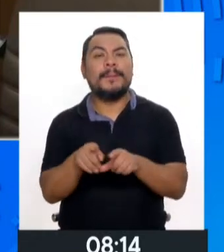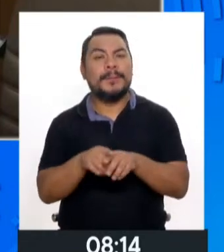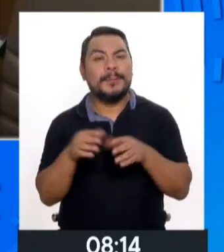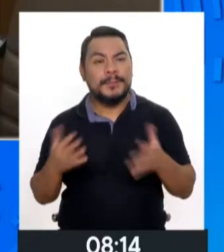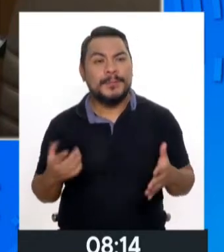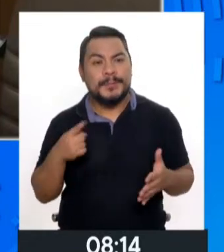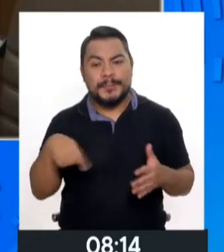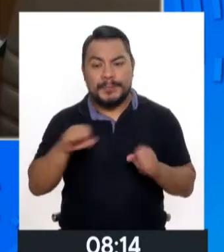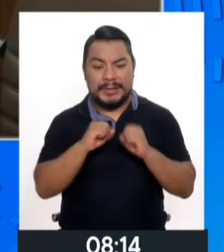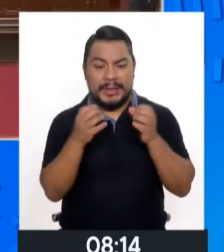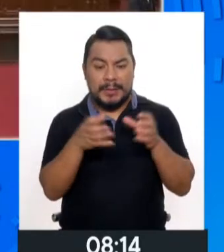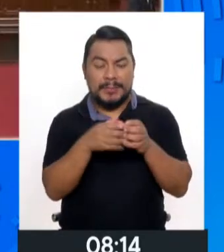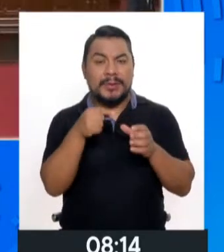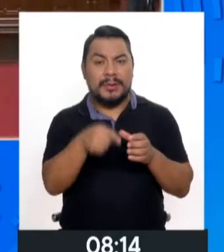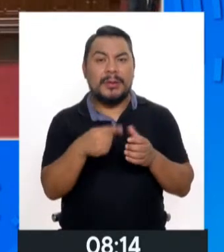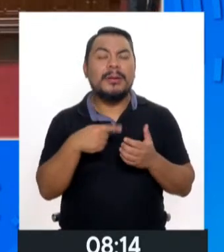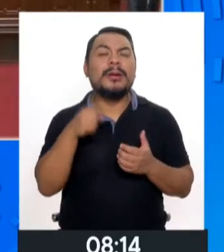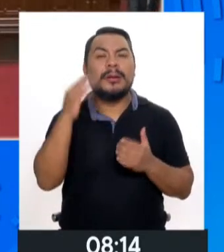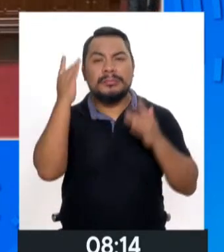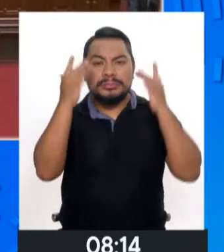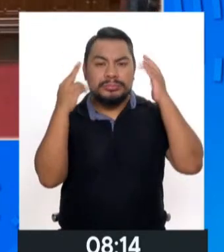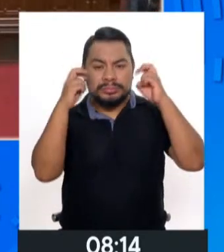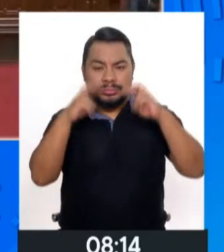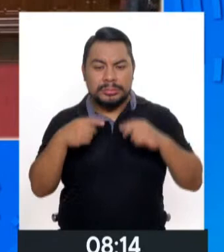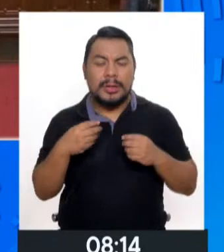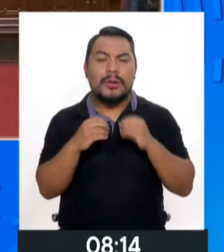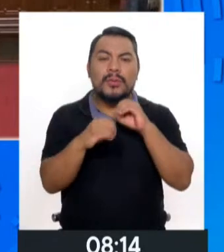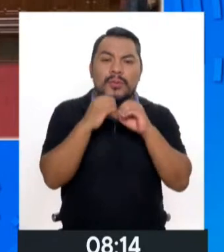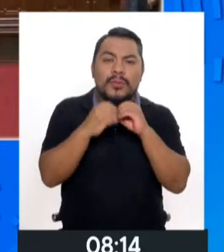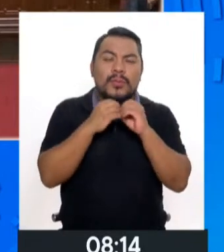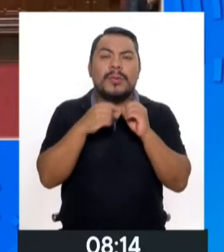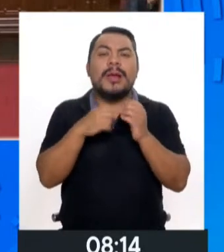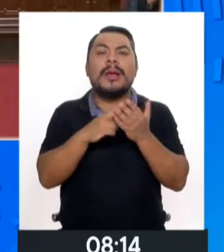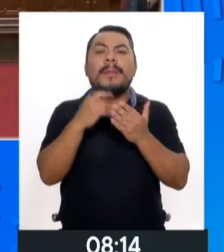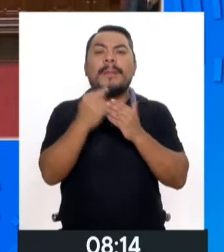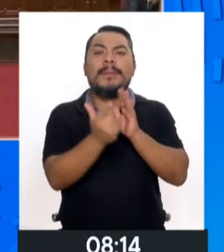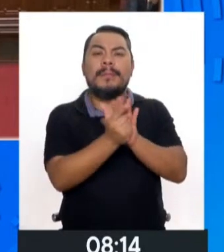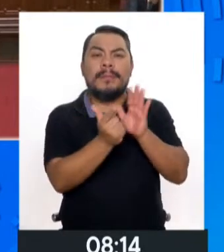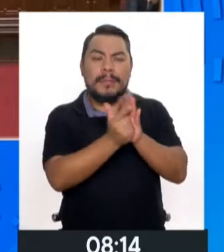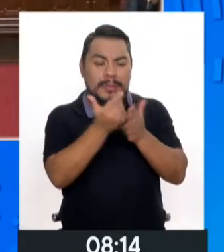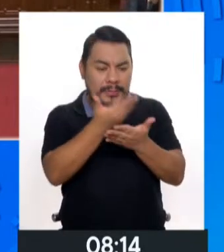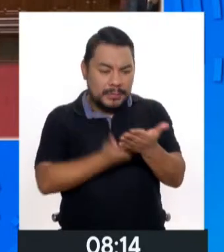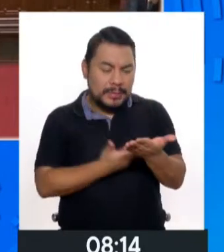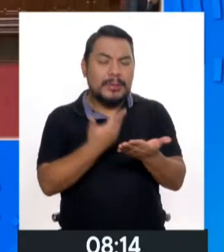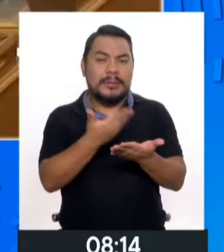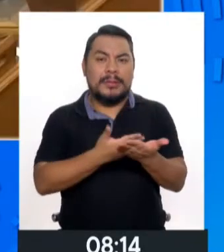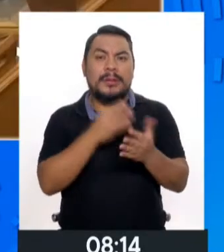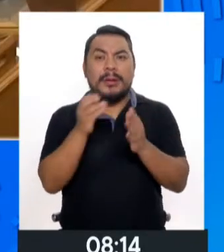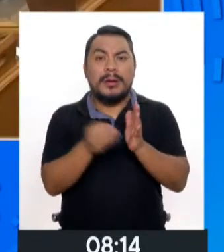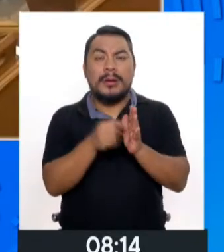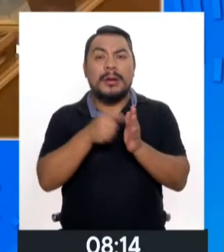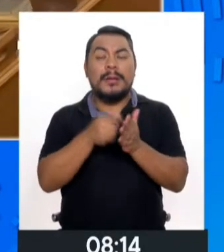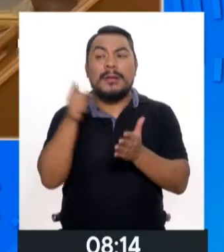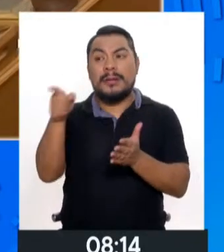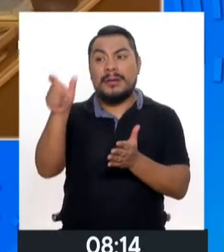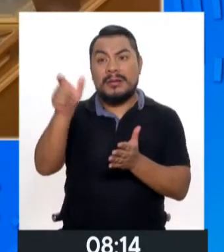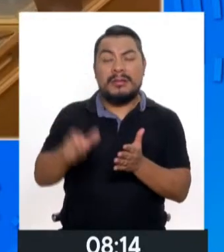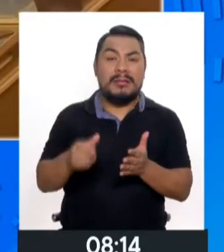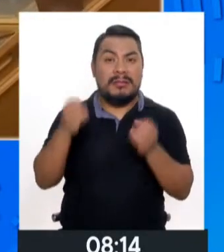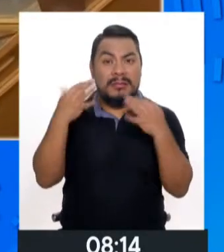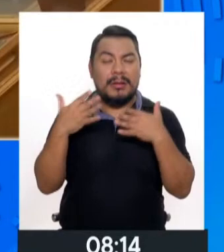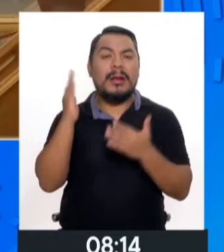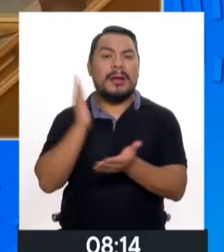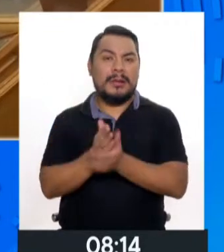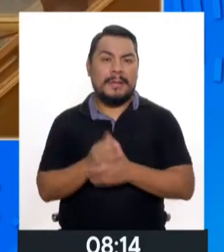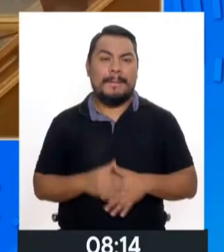el equipo todavía del MIM está evaluando modificar el Código Penal para poder incorporar una sanción de vulnerarse esa